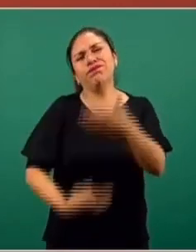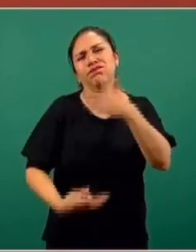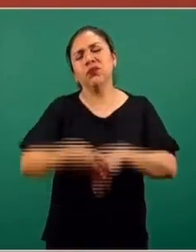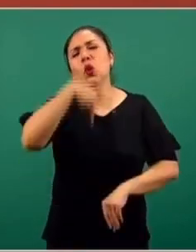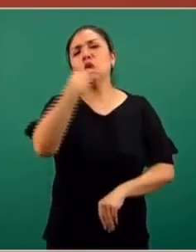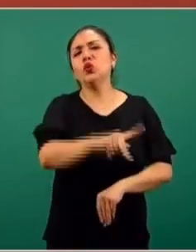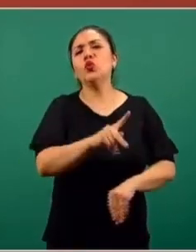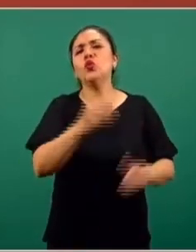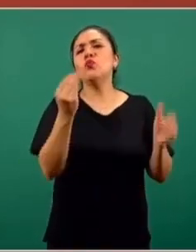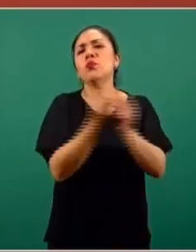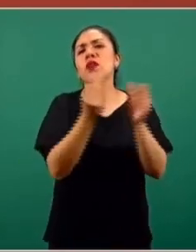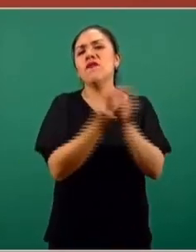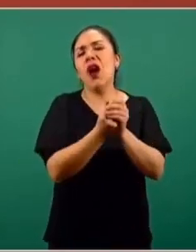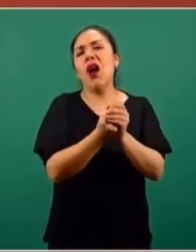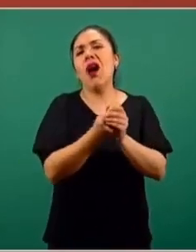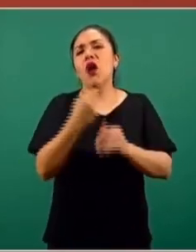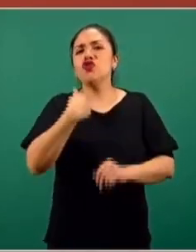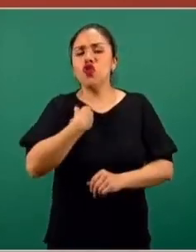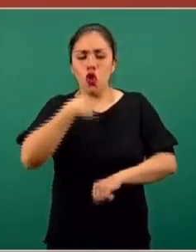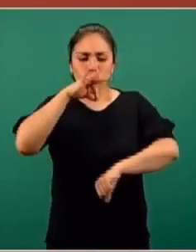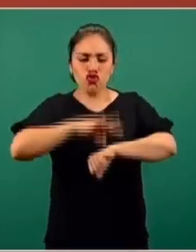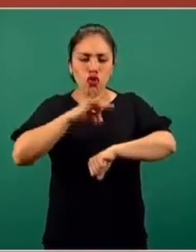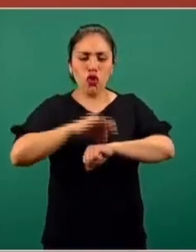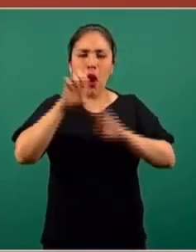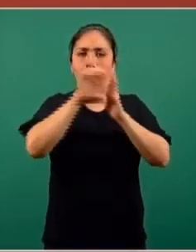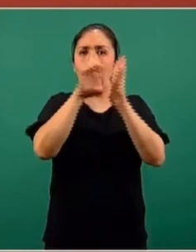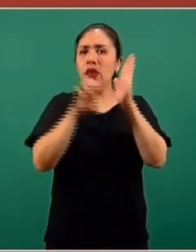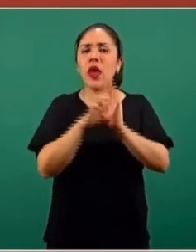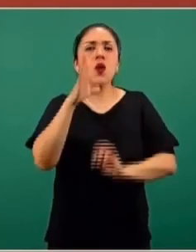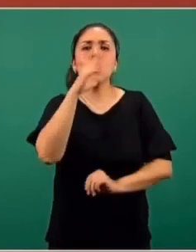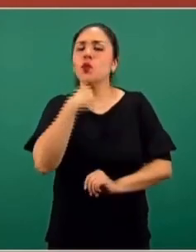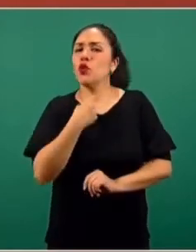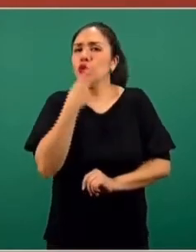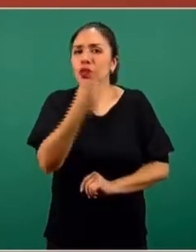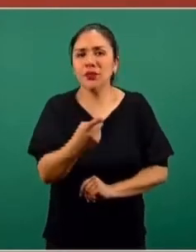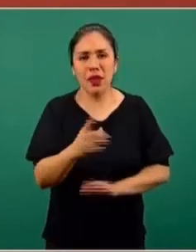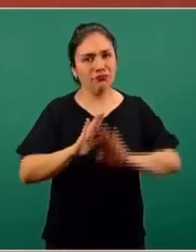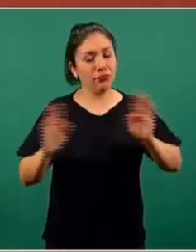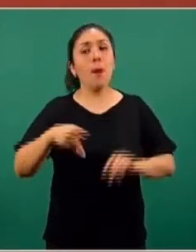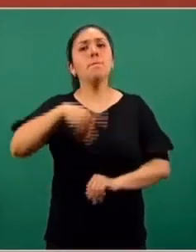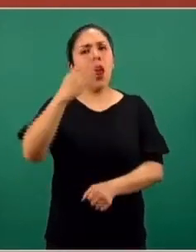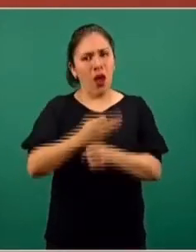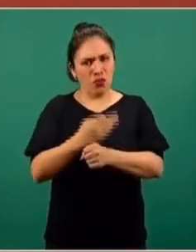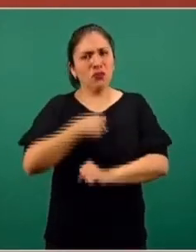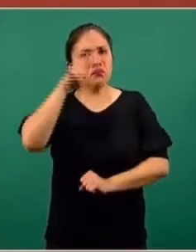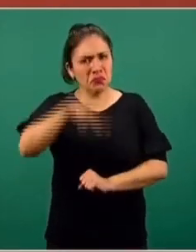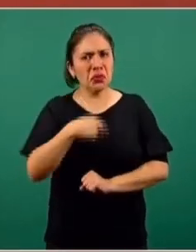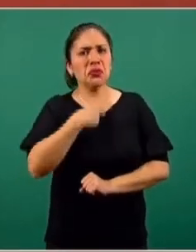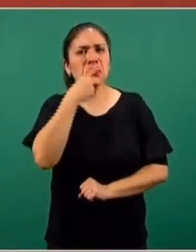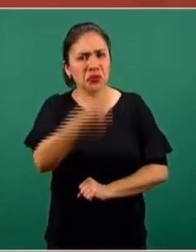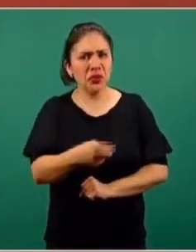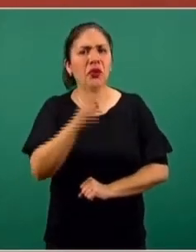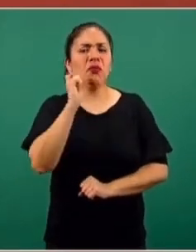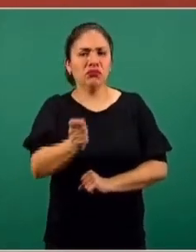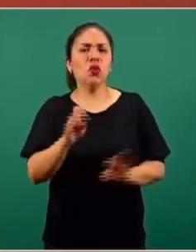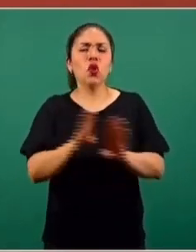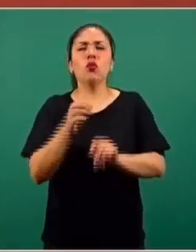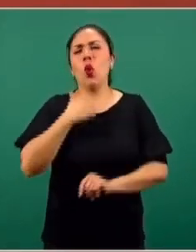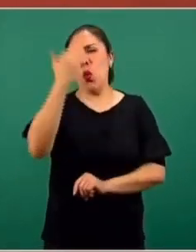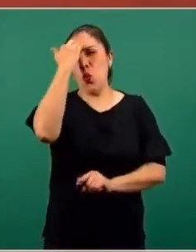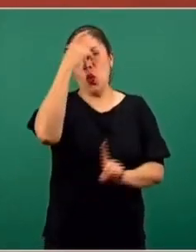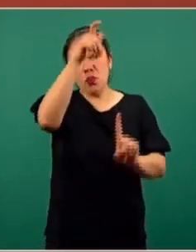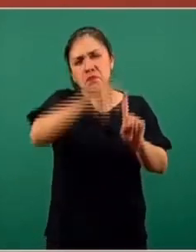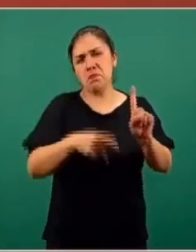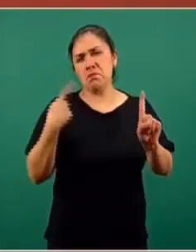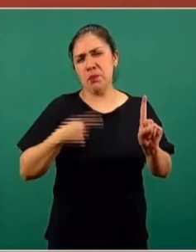el revelar cualquier síntoma, cualquier situación que él tenga. Lo que sí puedo decir con total certidumbre, porque lo conozco